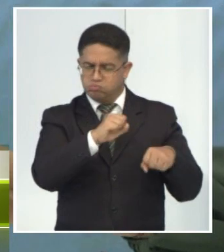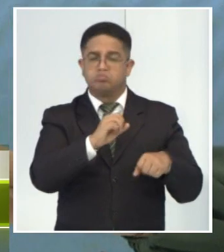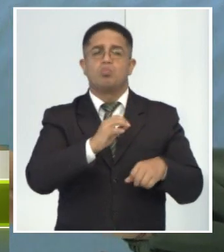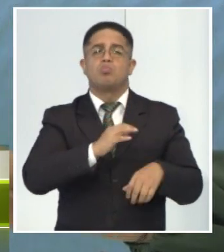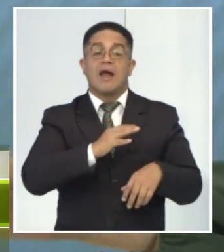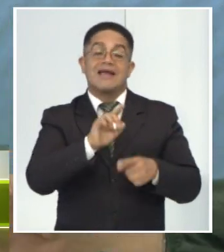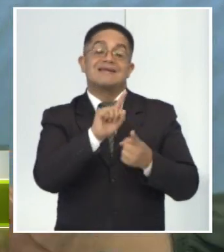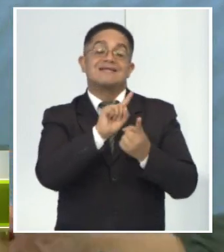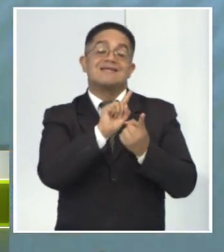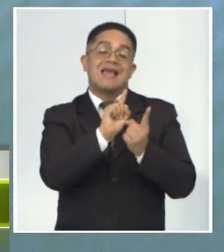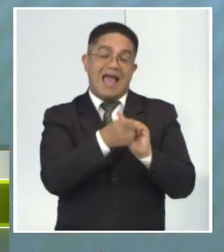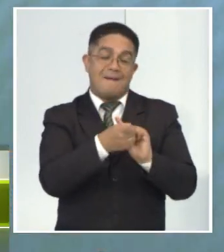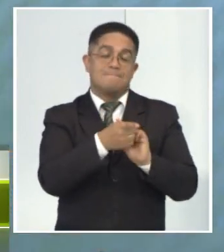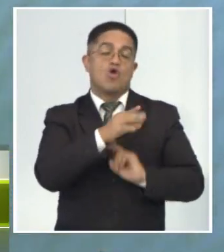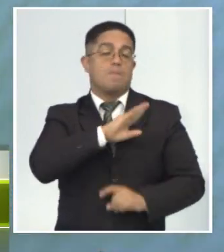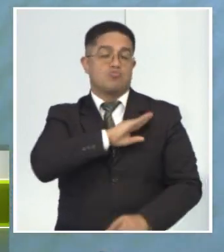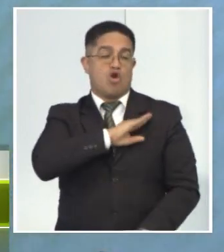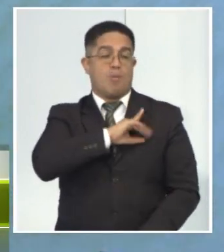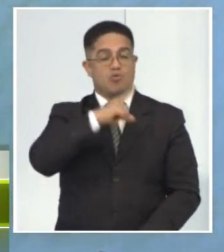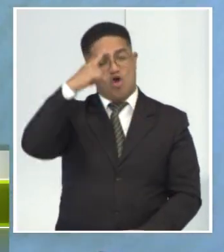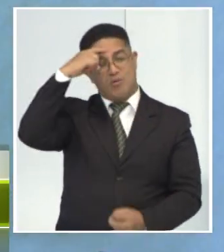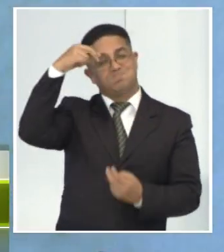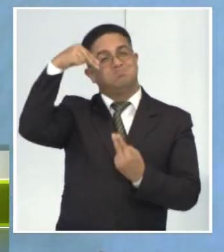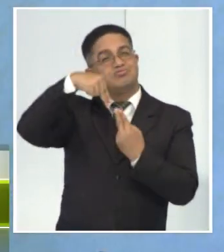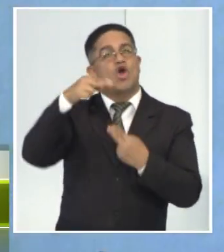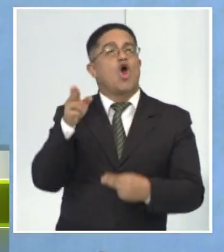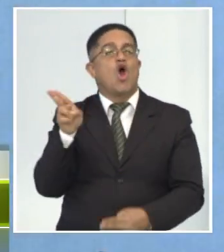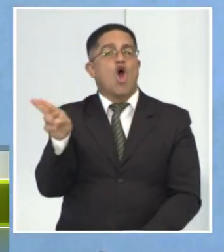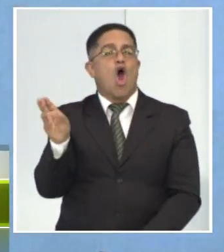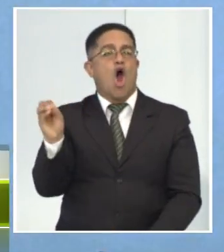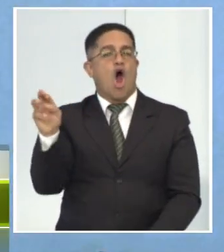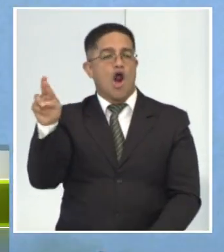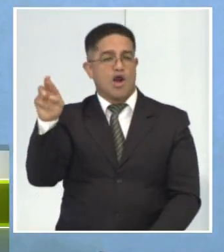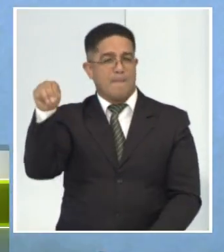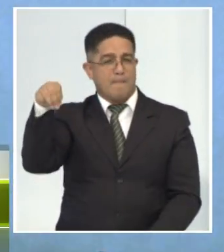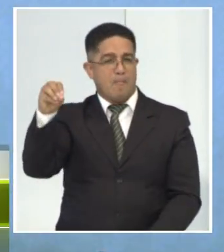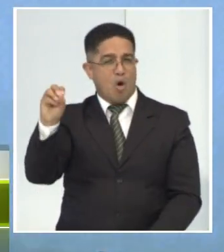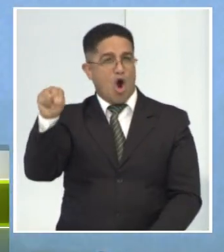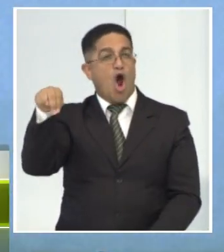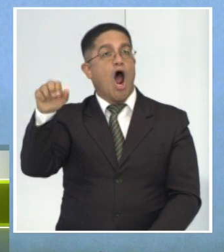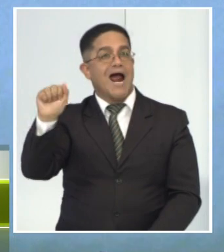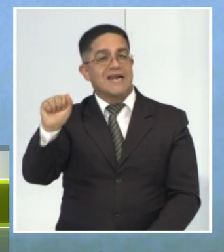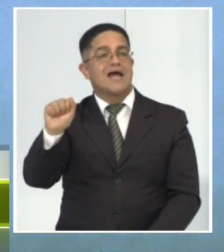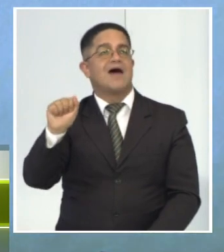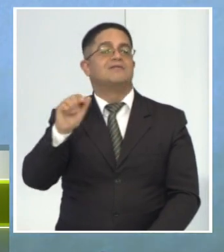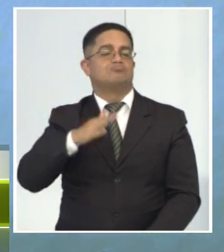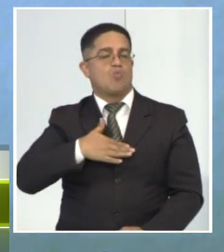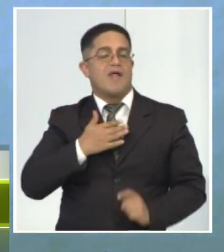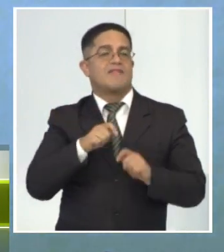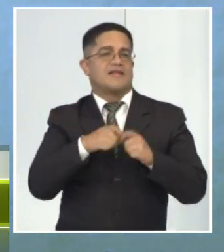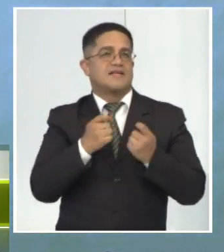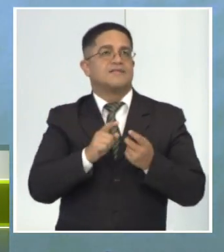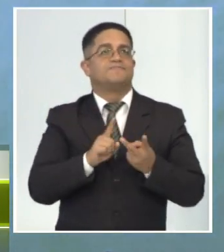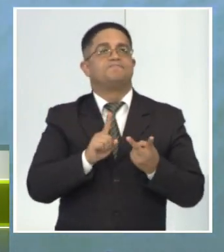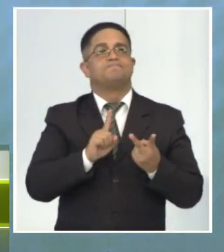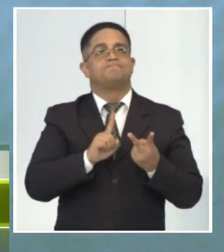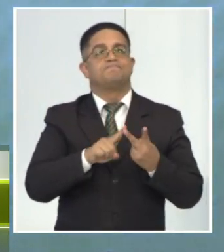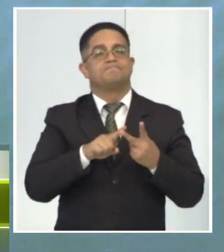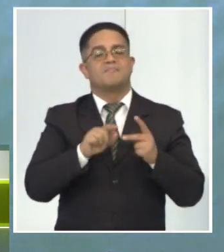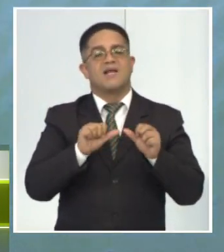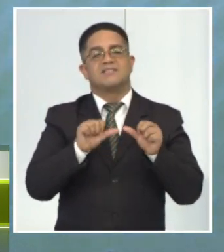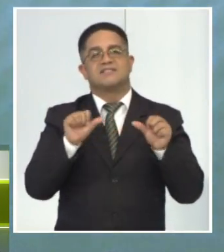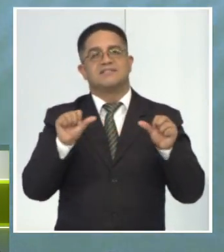con tínitus, ¿ok? Sobre todo, más que todo nosotros tenemos que pensar en pérdidas